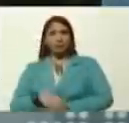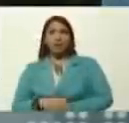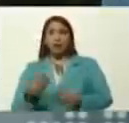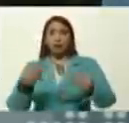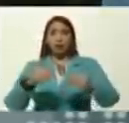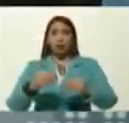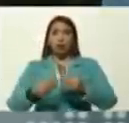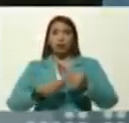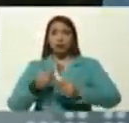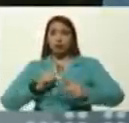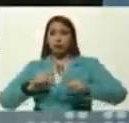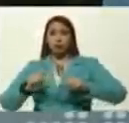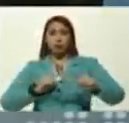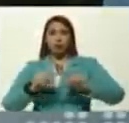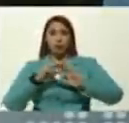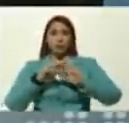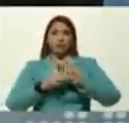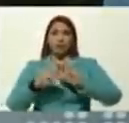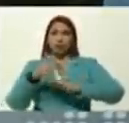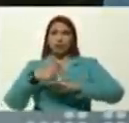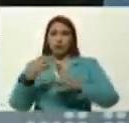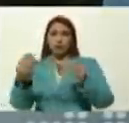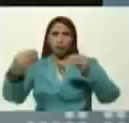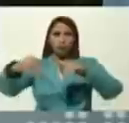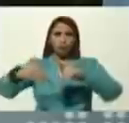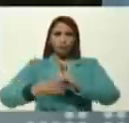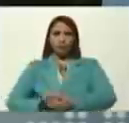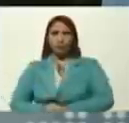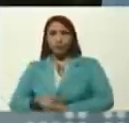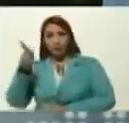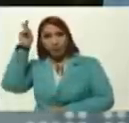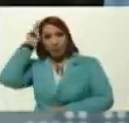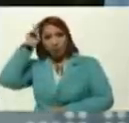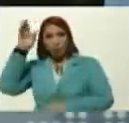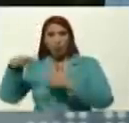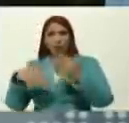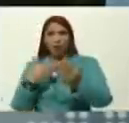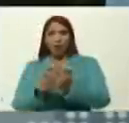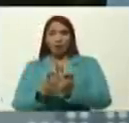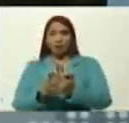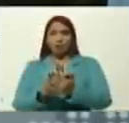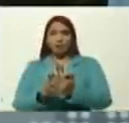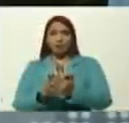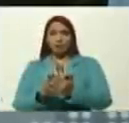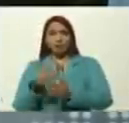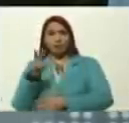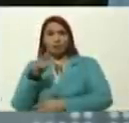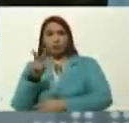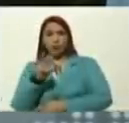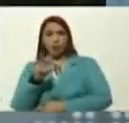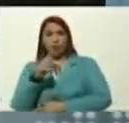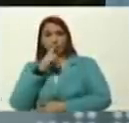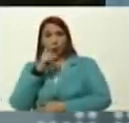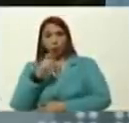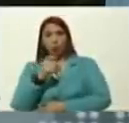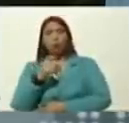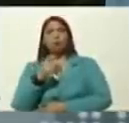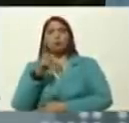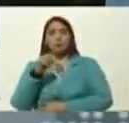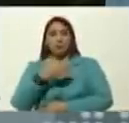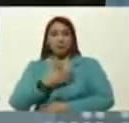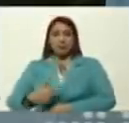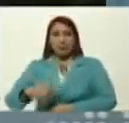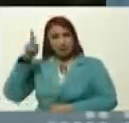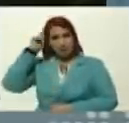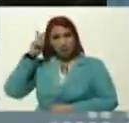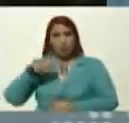coordinación, a nivel de gobiernos, del Perú, Pedro Castillo, de Venezuela, Nicolás Maduro, para un